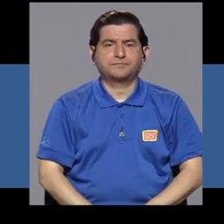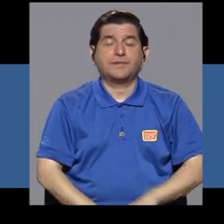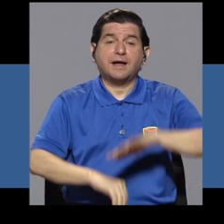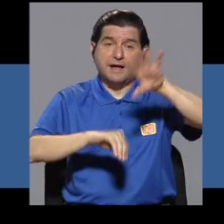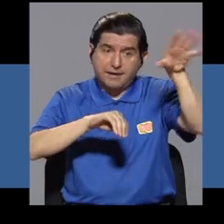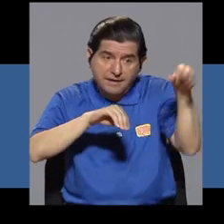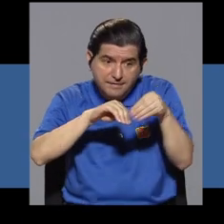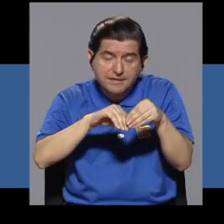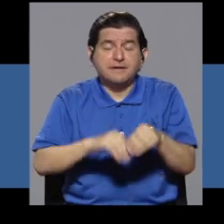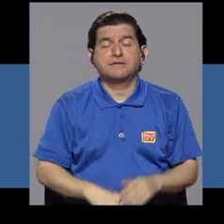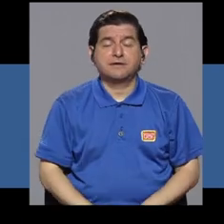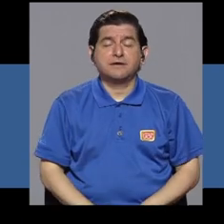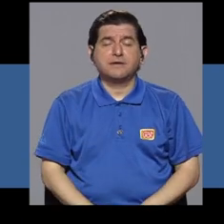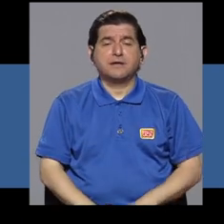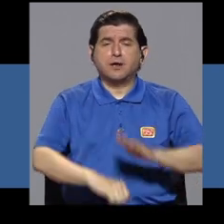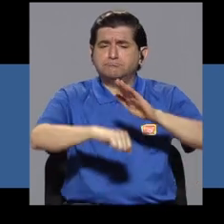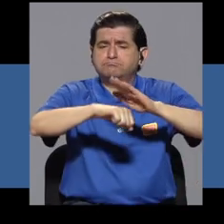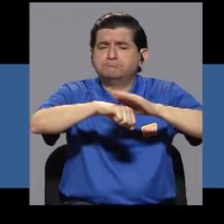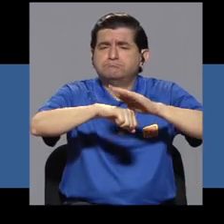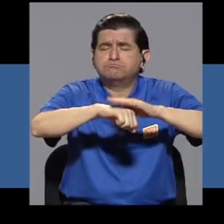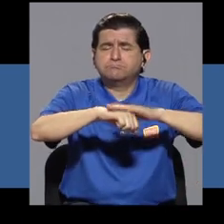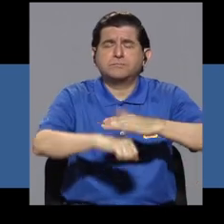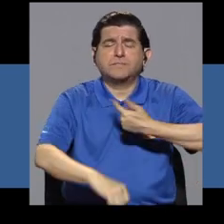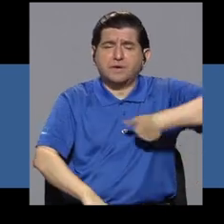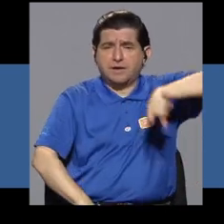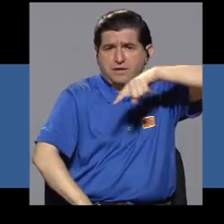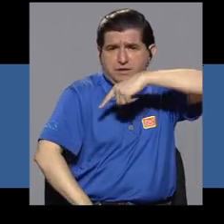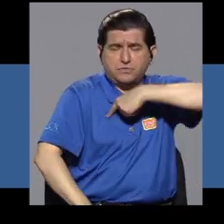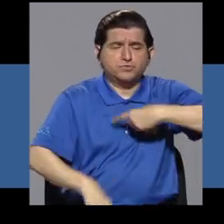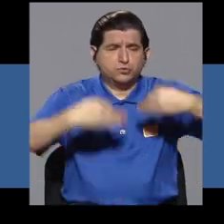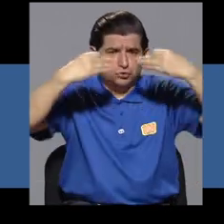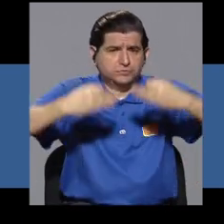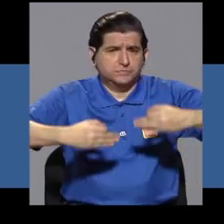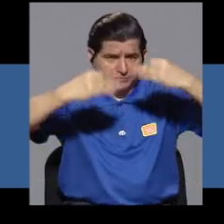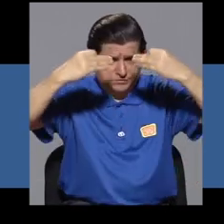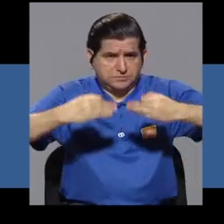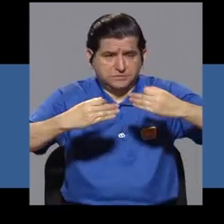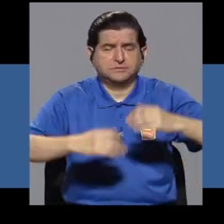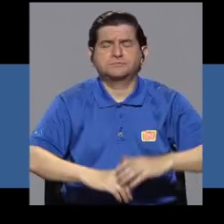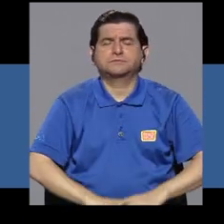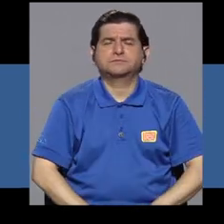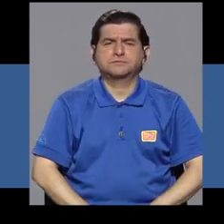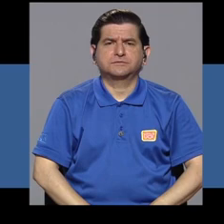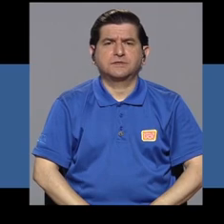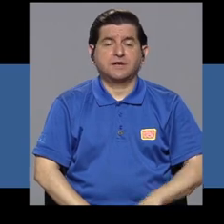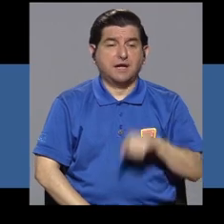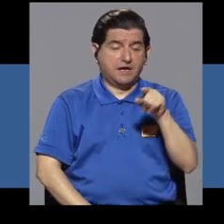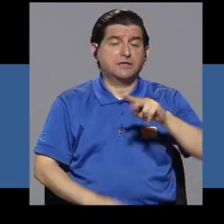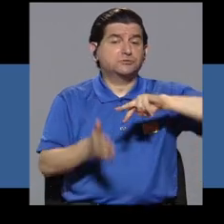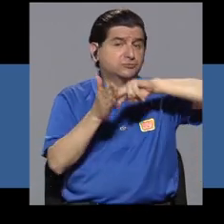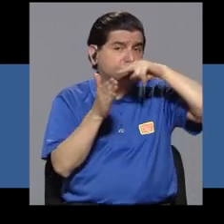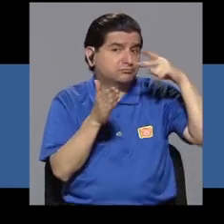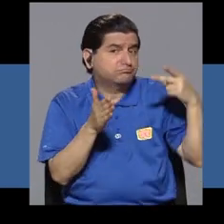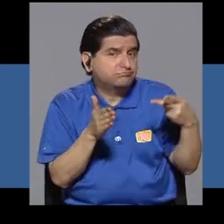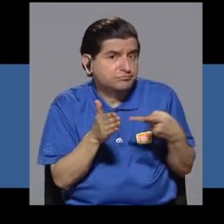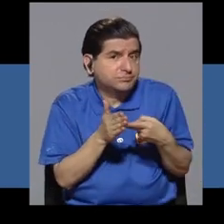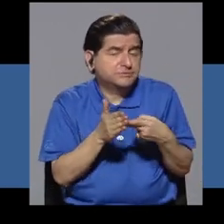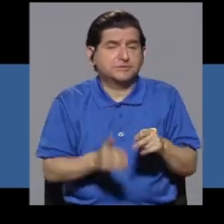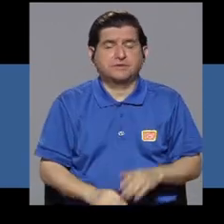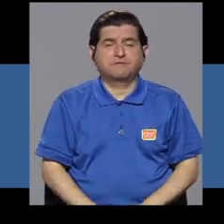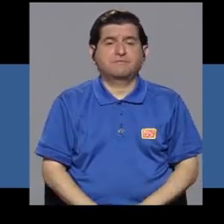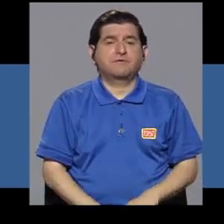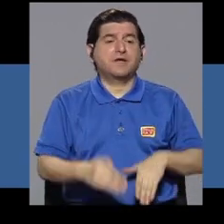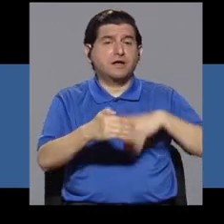otro lado, también nos permite, precisamente, tomar decisiones que nos conlleven a